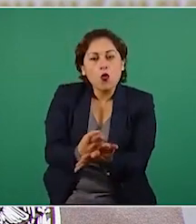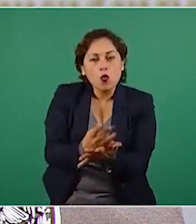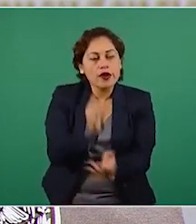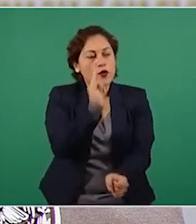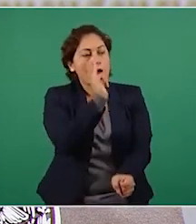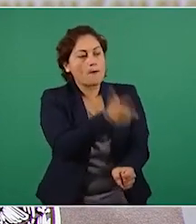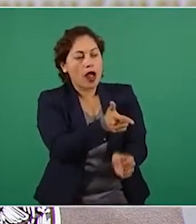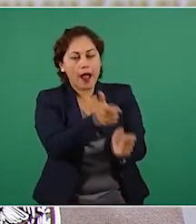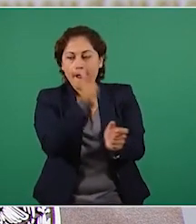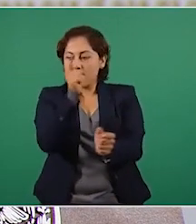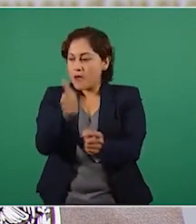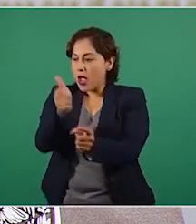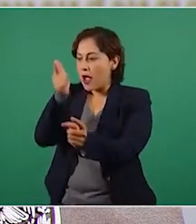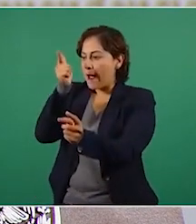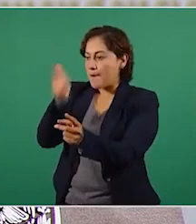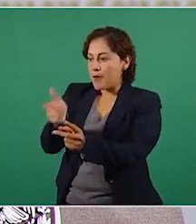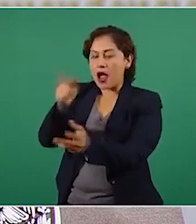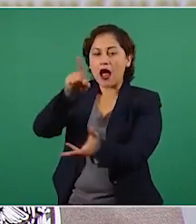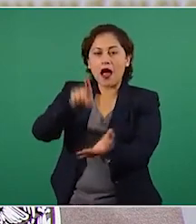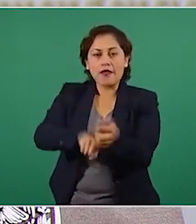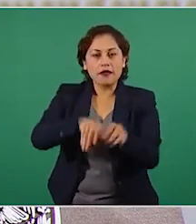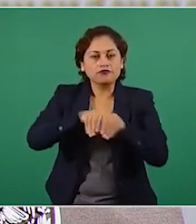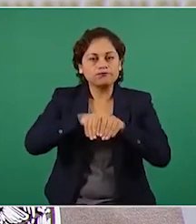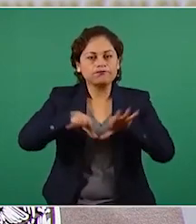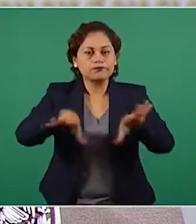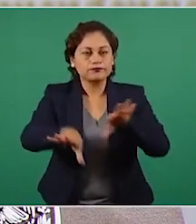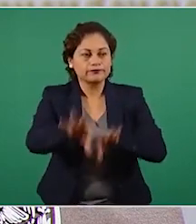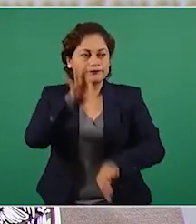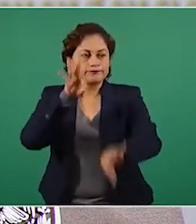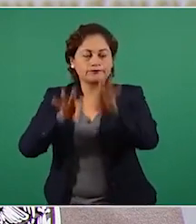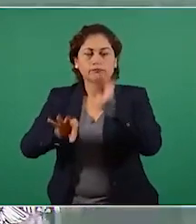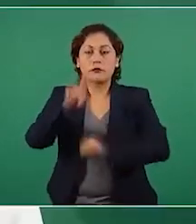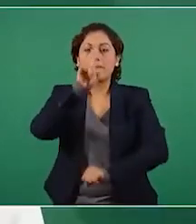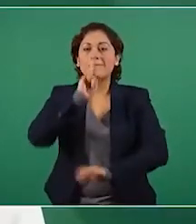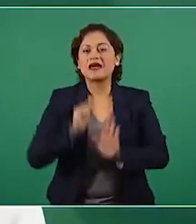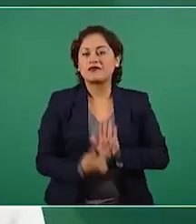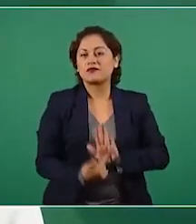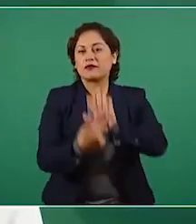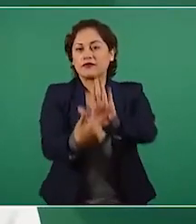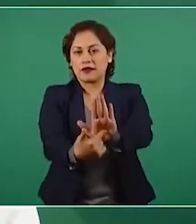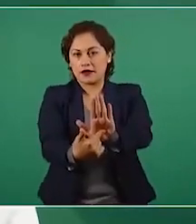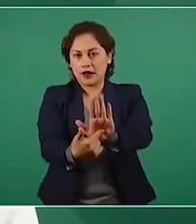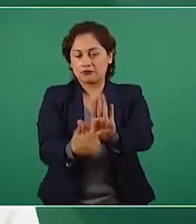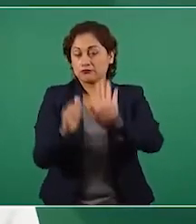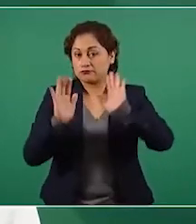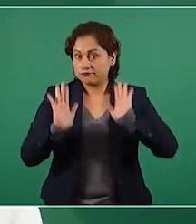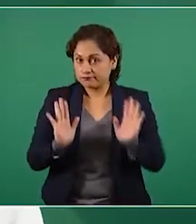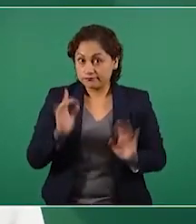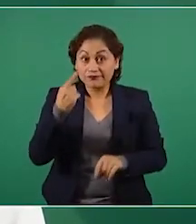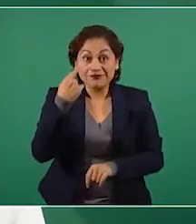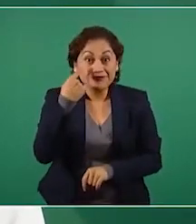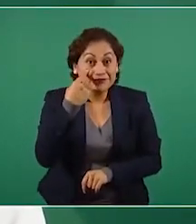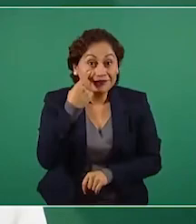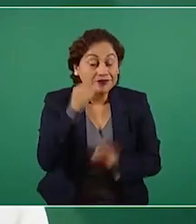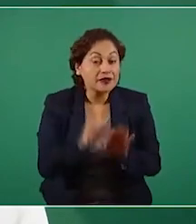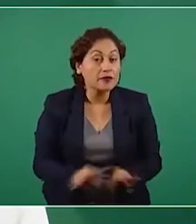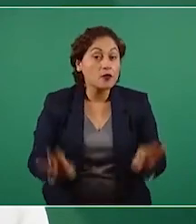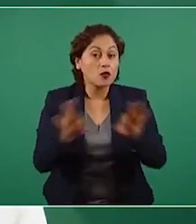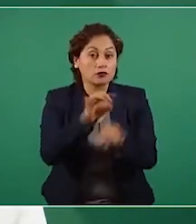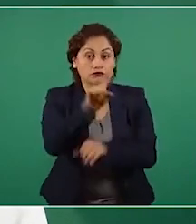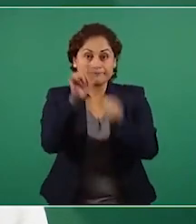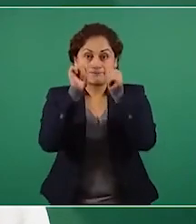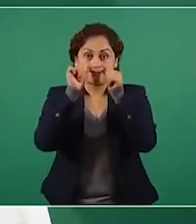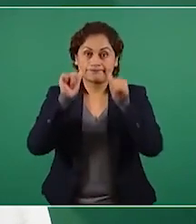se difunden en medios de comunicación y redes sociales. Insistimos, aquí no se estigmatiza a